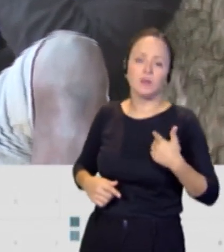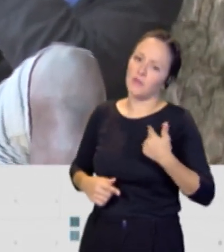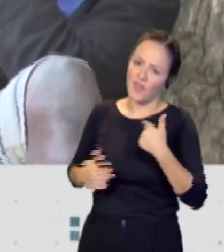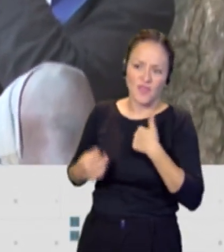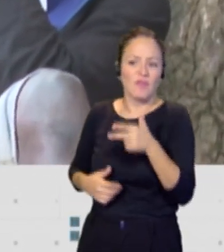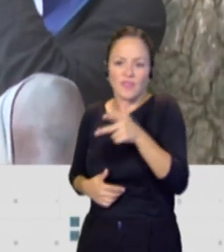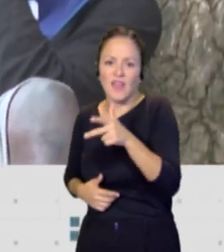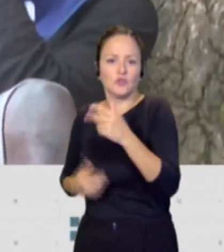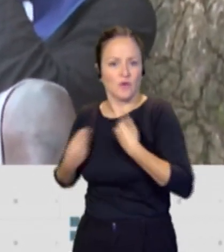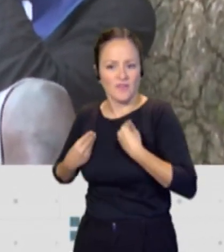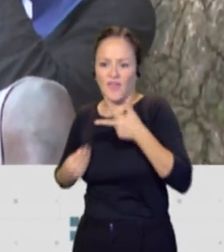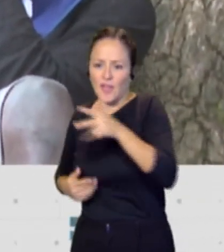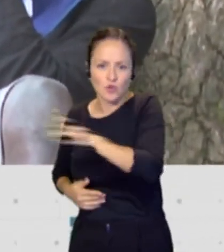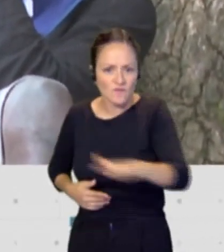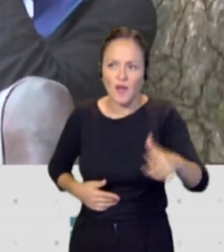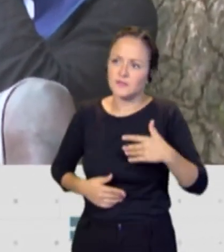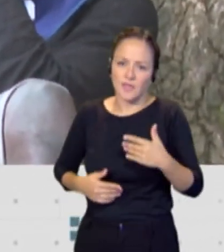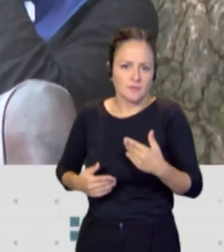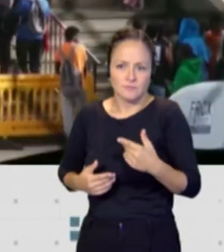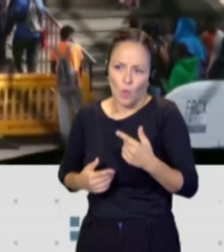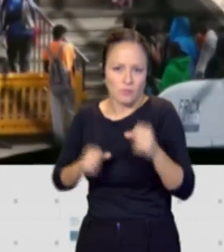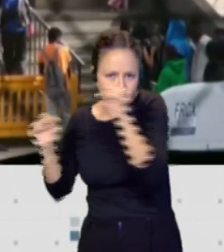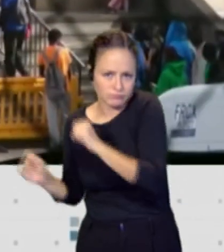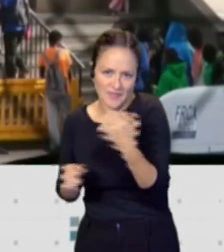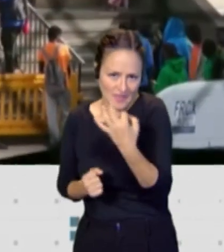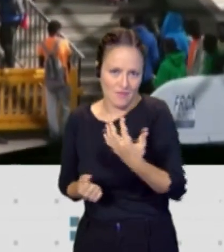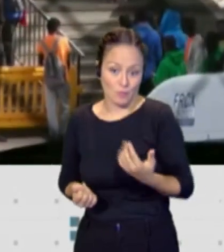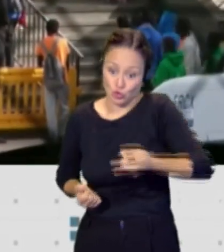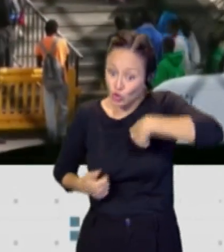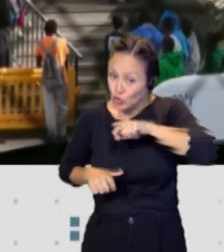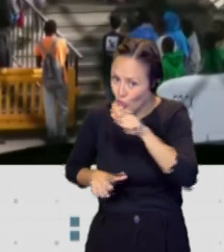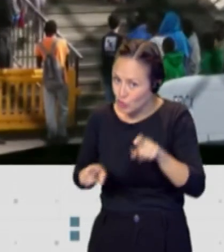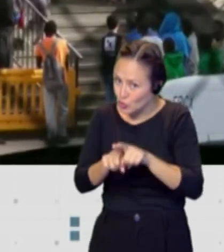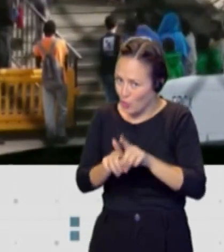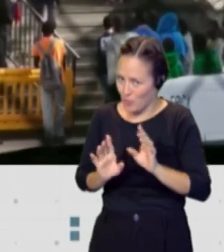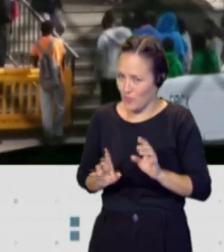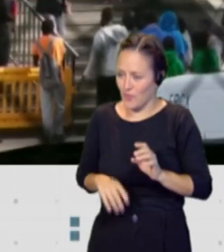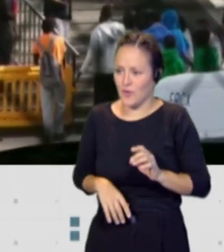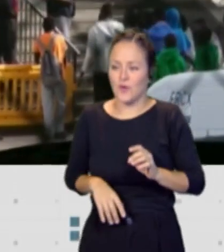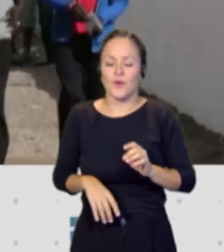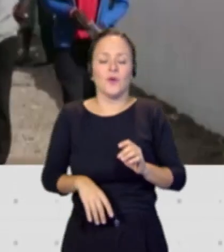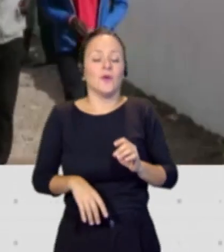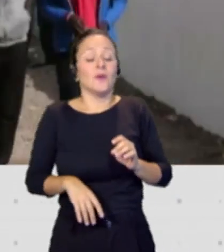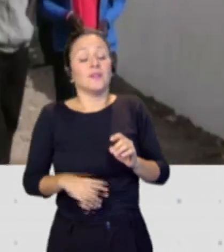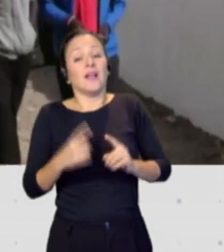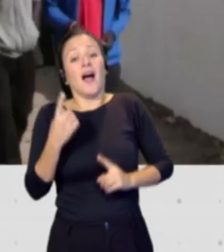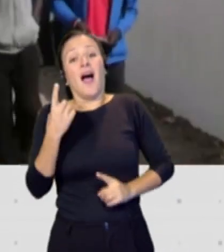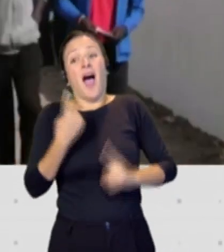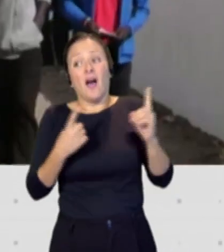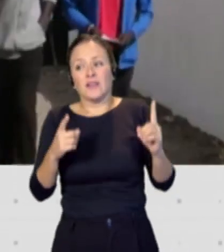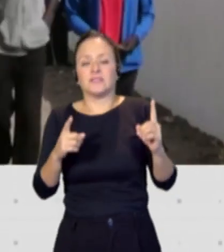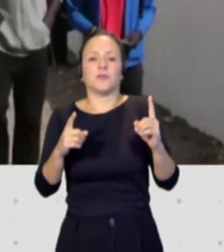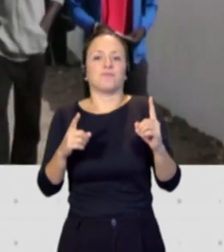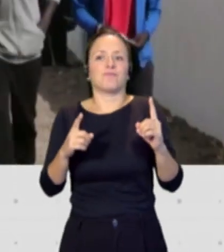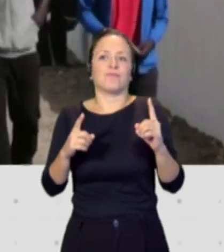de esa infancia migrante. Precisamente por intentar ayudar, por intervenir en las llamadas que usted hacía a